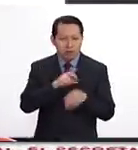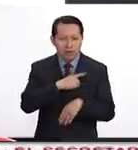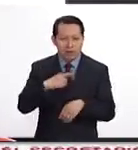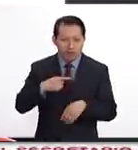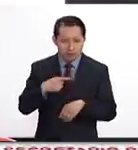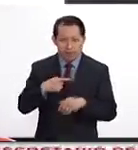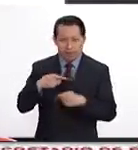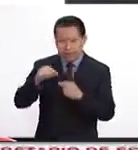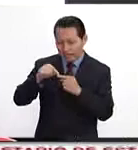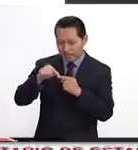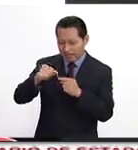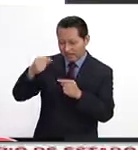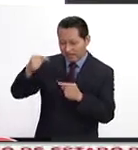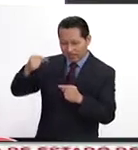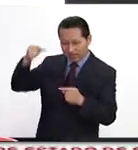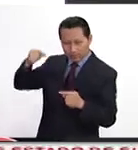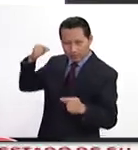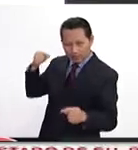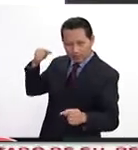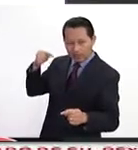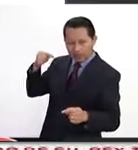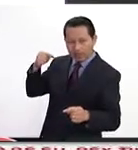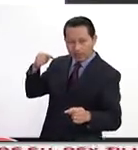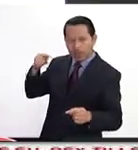descendiente directo del